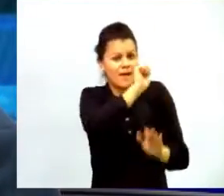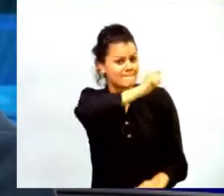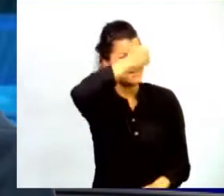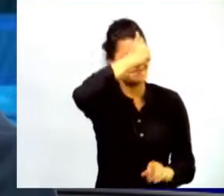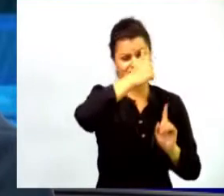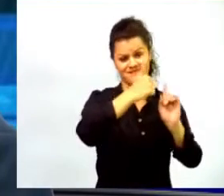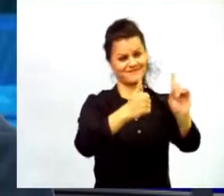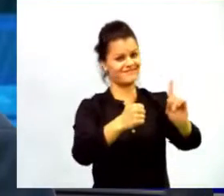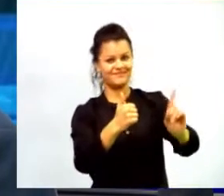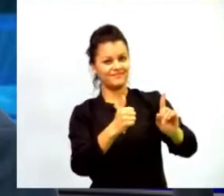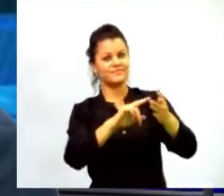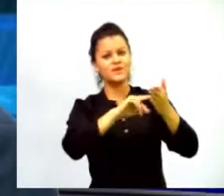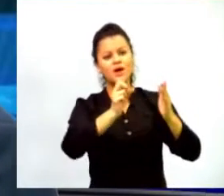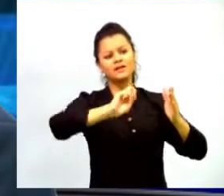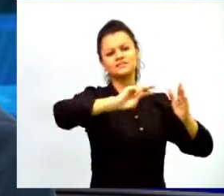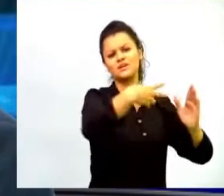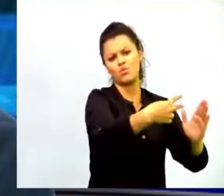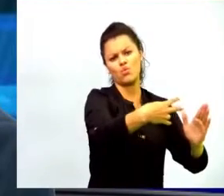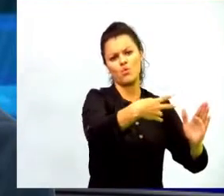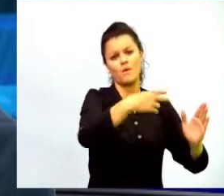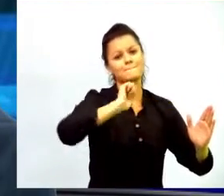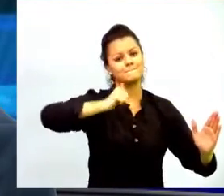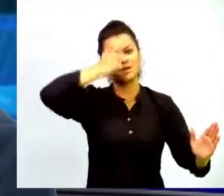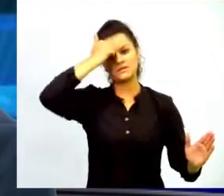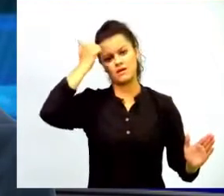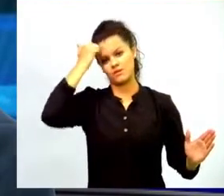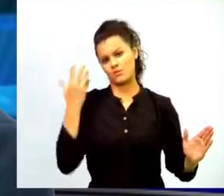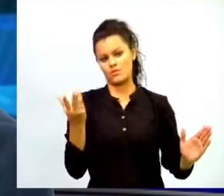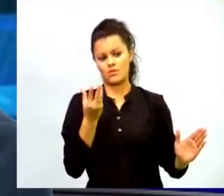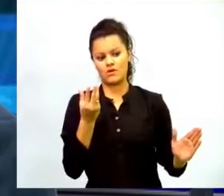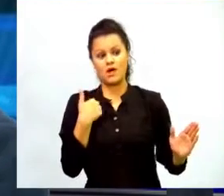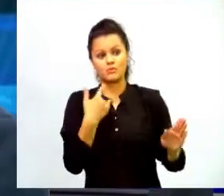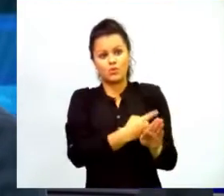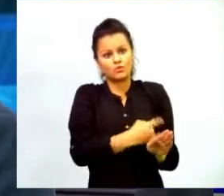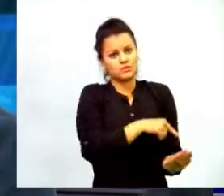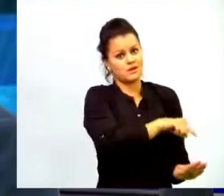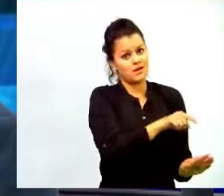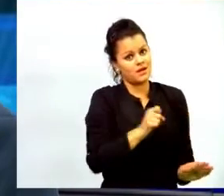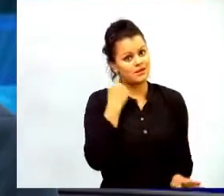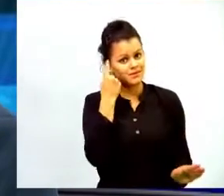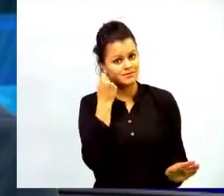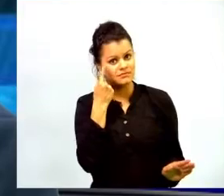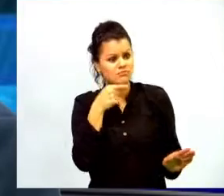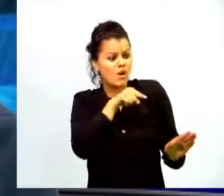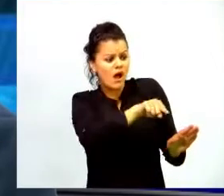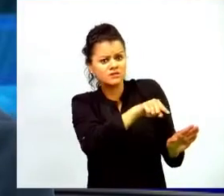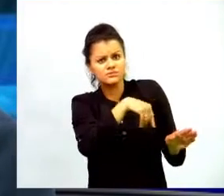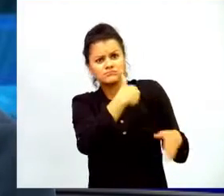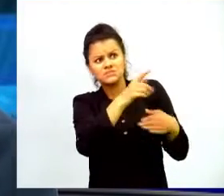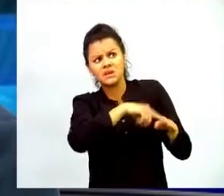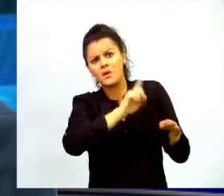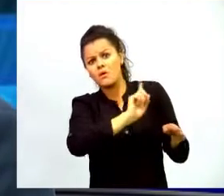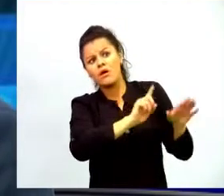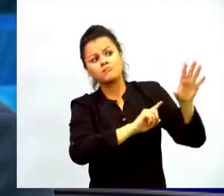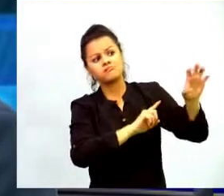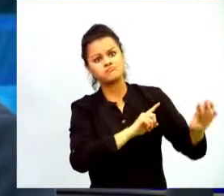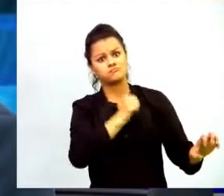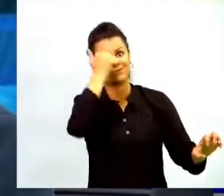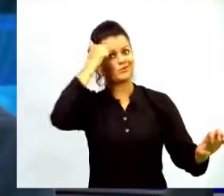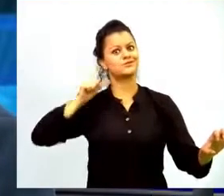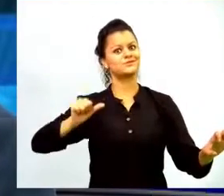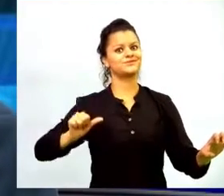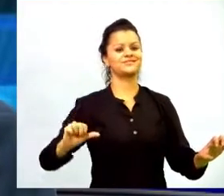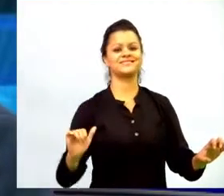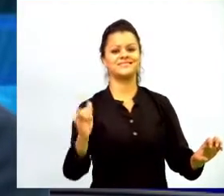ahora es muy importante entender que perecen en el tiempo pero el maestro permanece y la